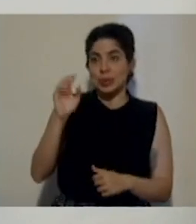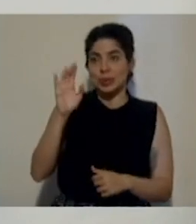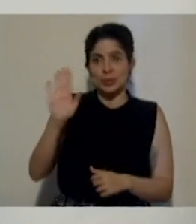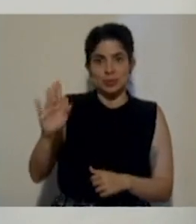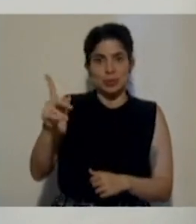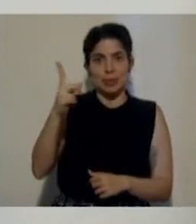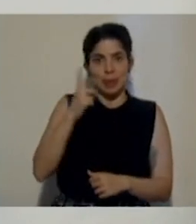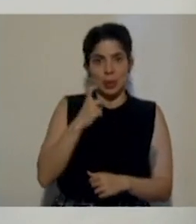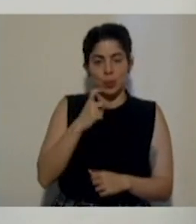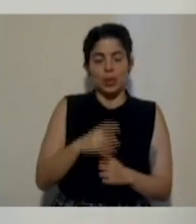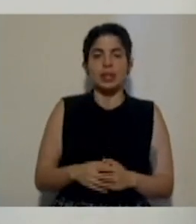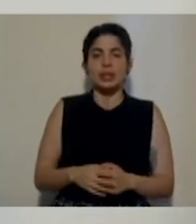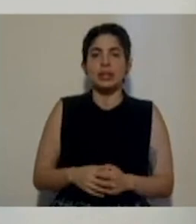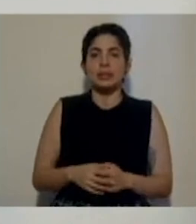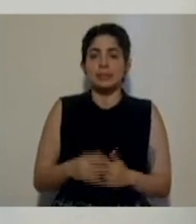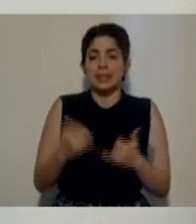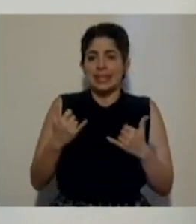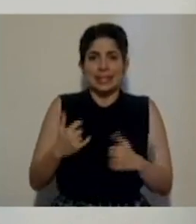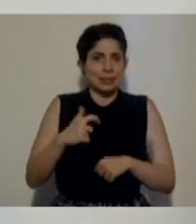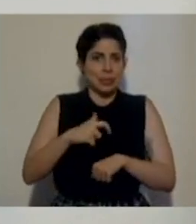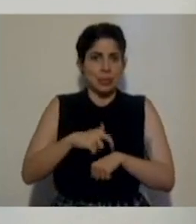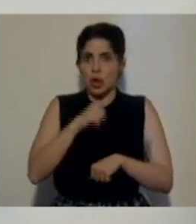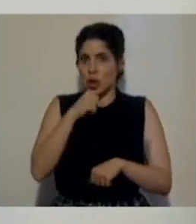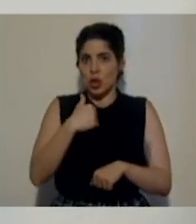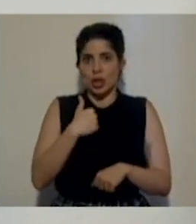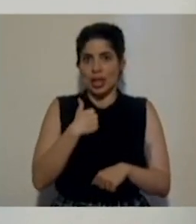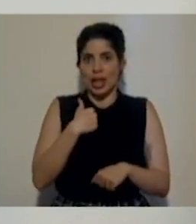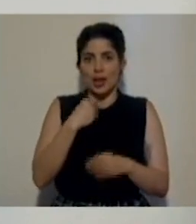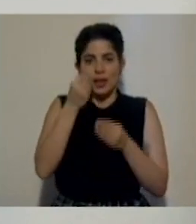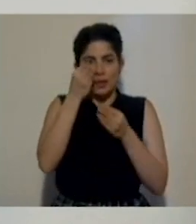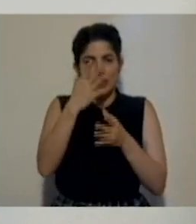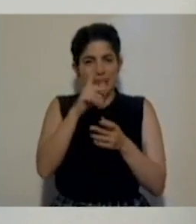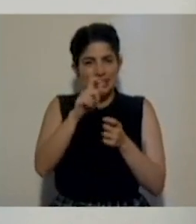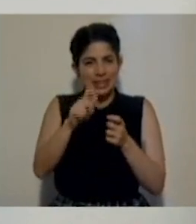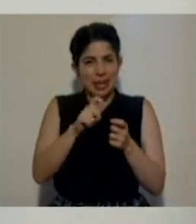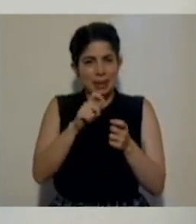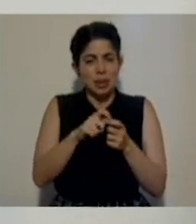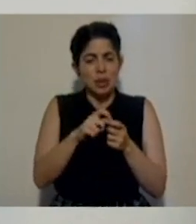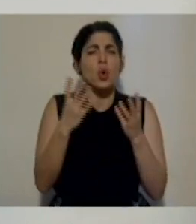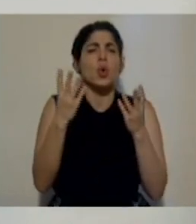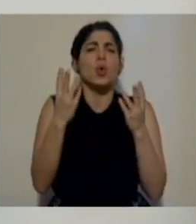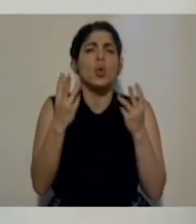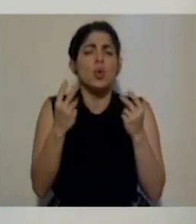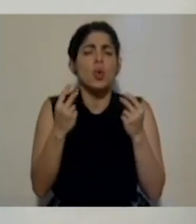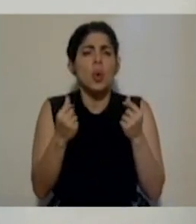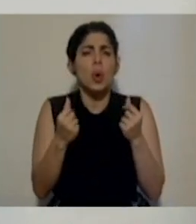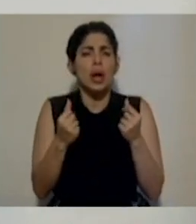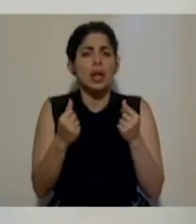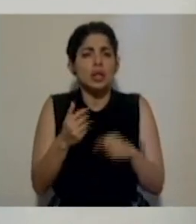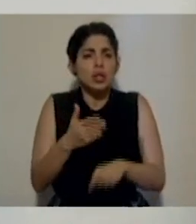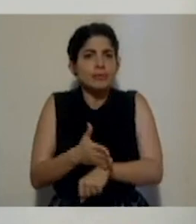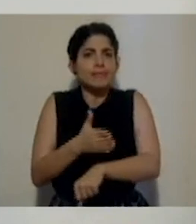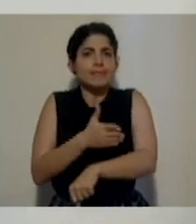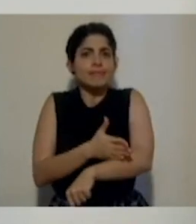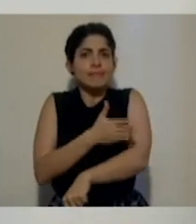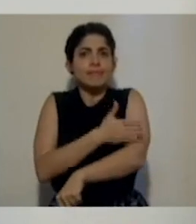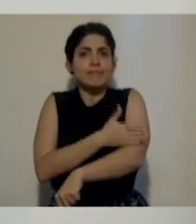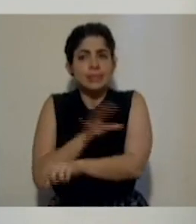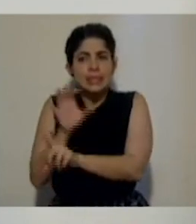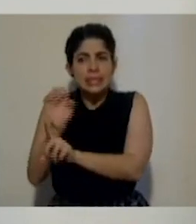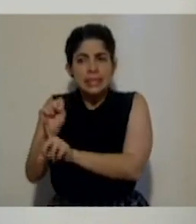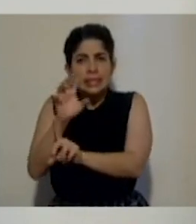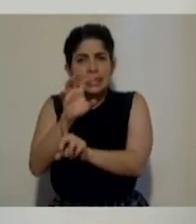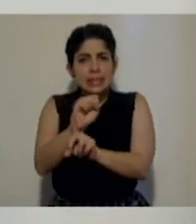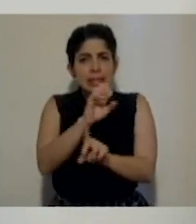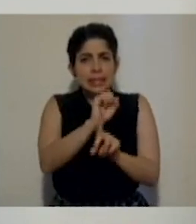consulta. En este momento no le tengo el dato exacto de cuántos hemos podido recuperar. Lo cierto es